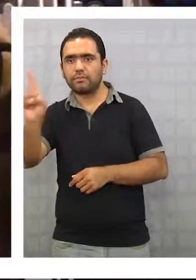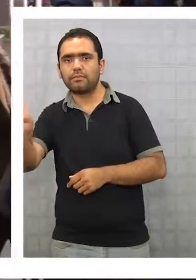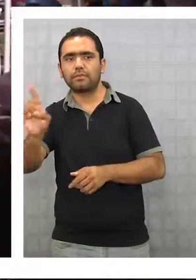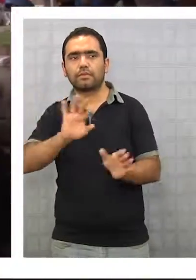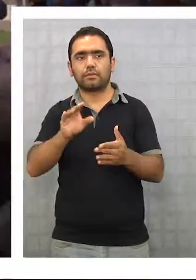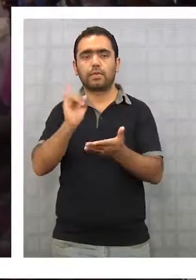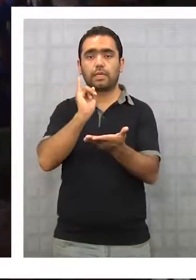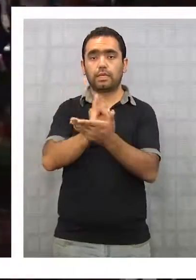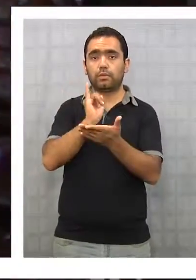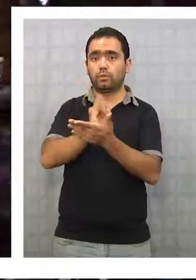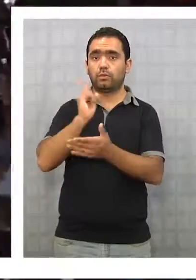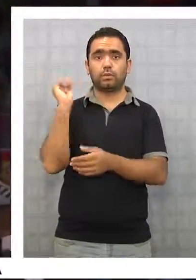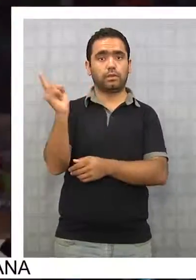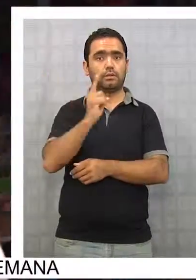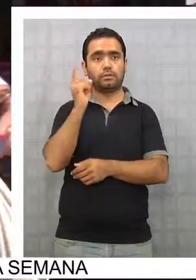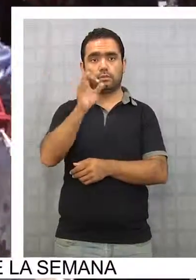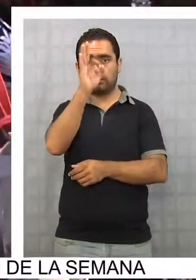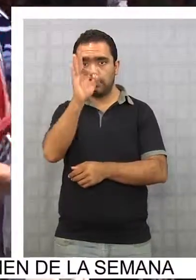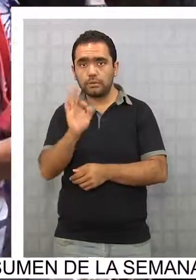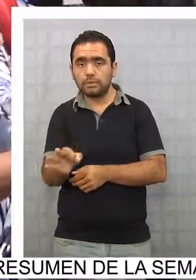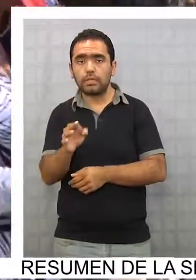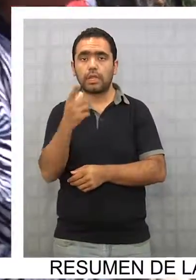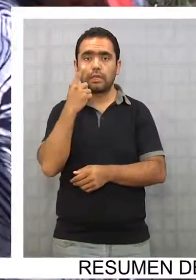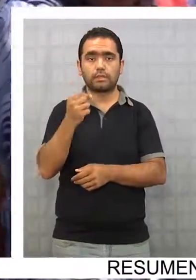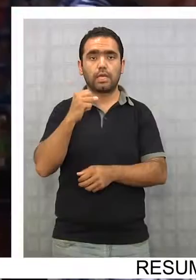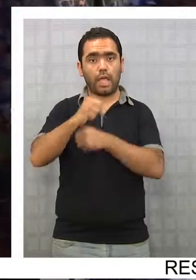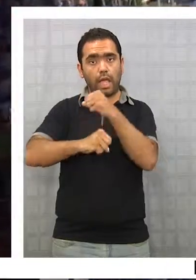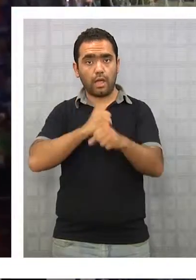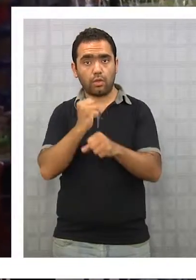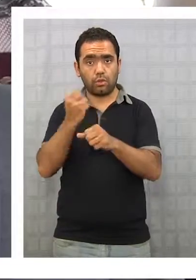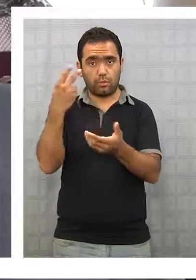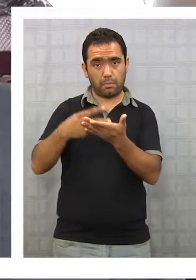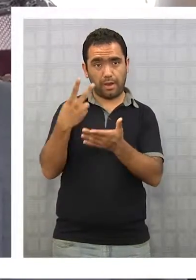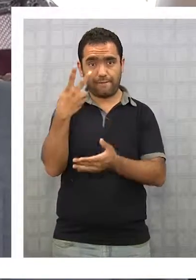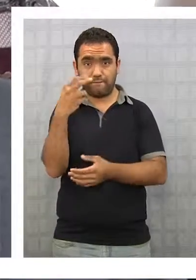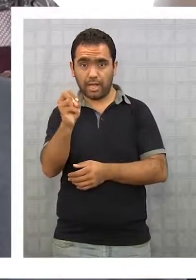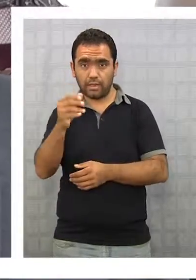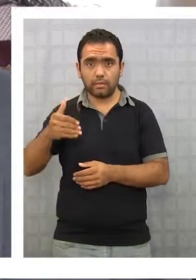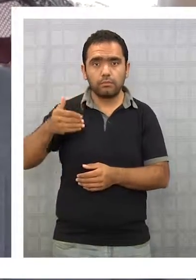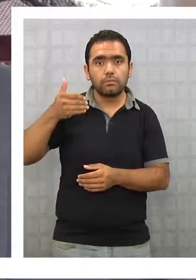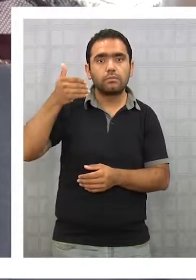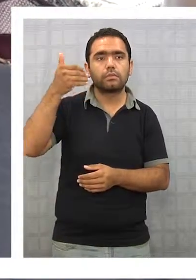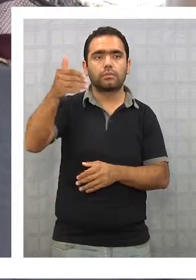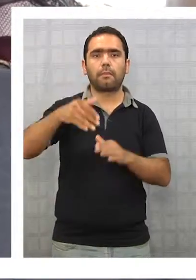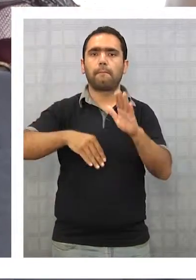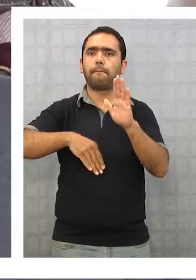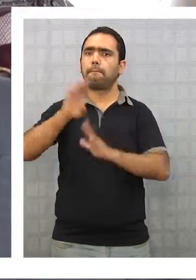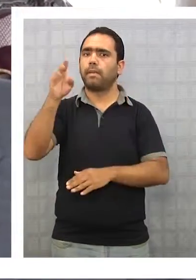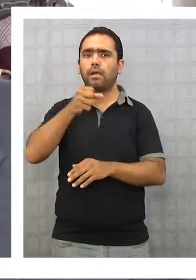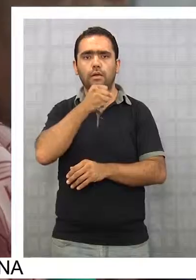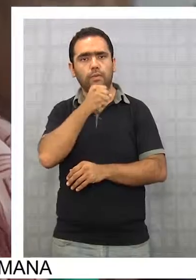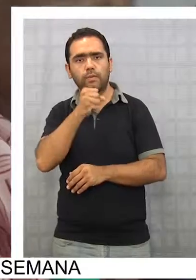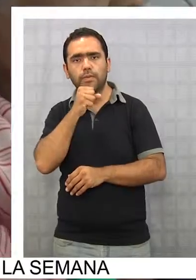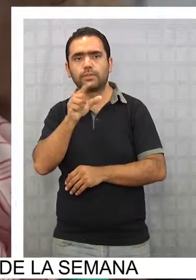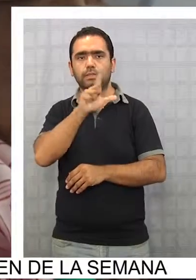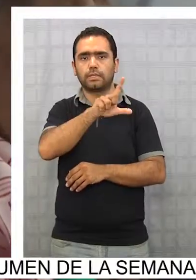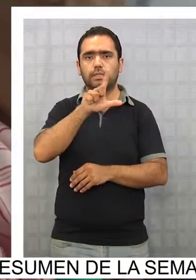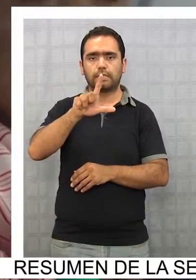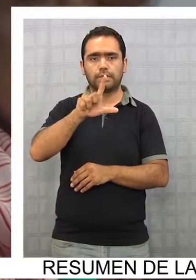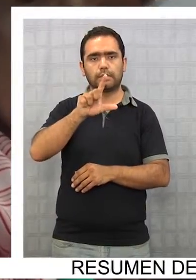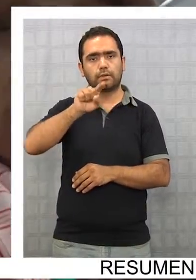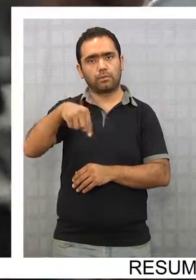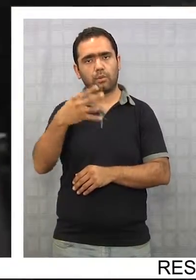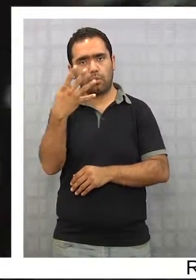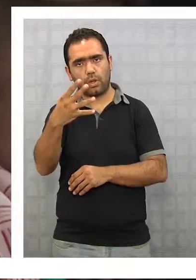Nacional de Estadística, para el año 2020, Chile tendrá la esperanza de vida más alta del mundo, de 77,4 años